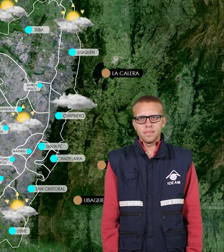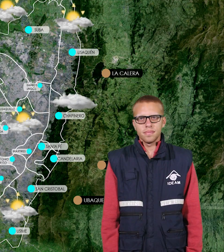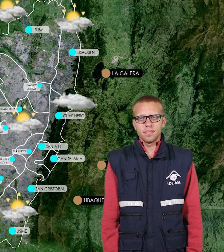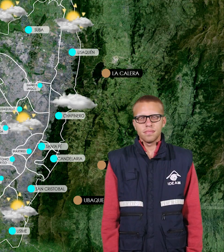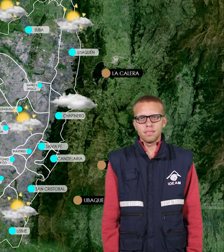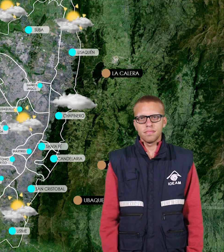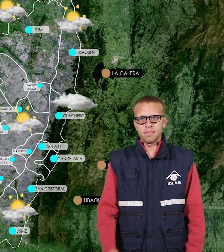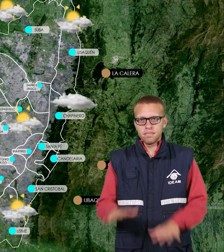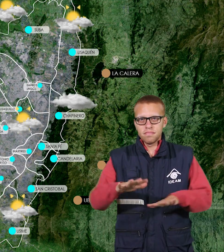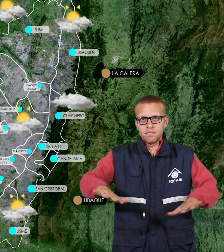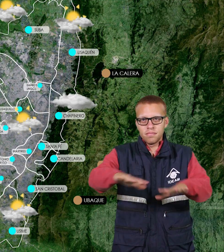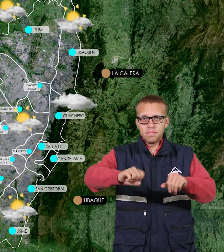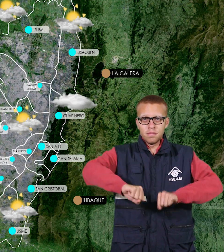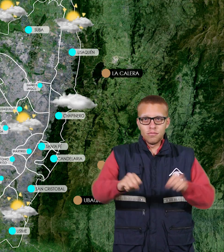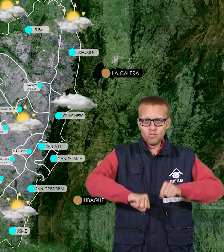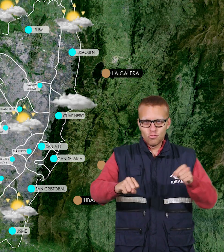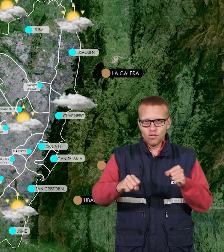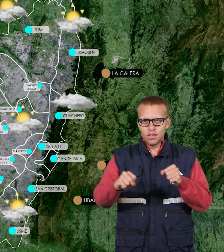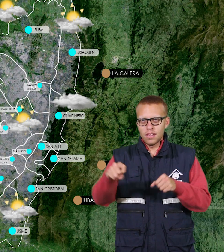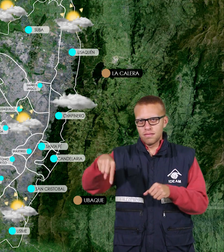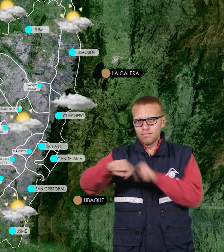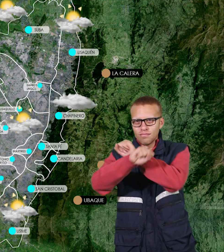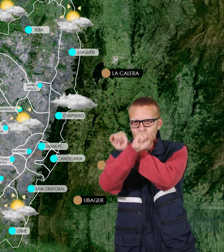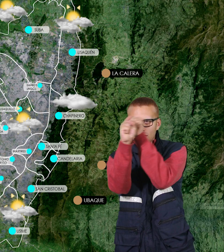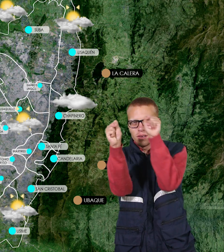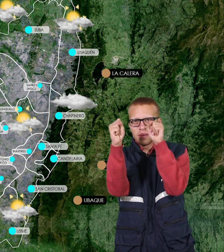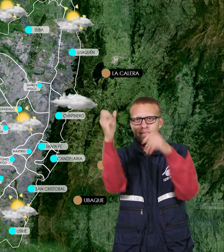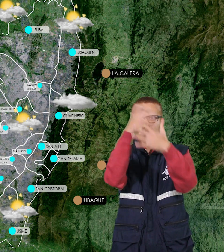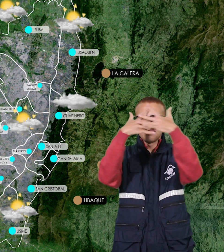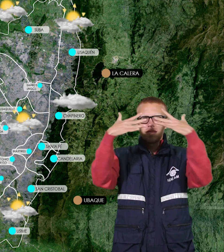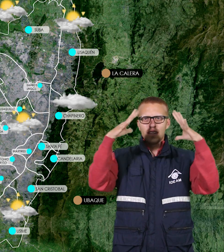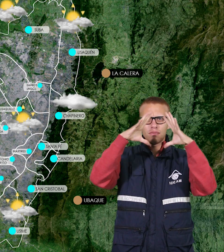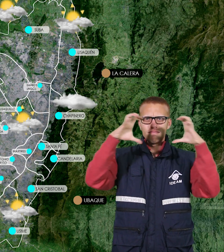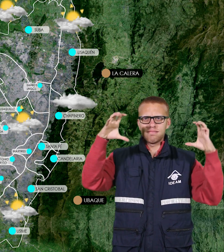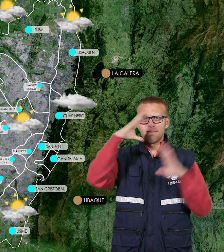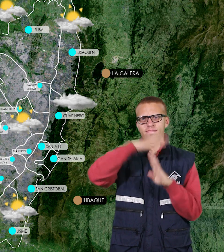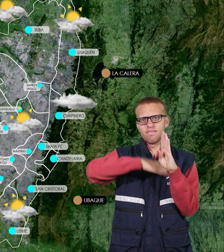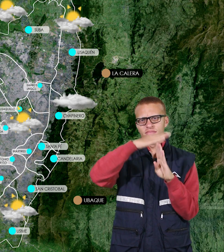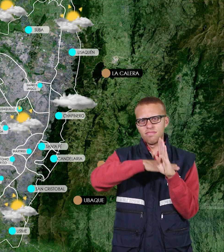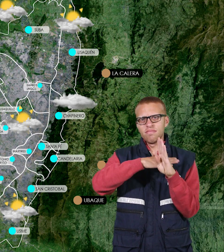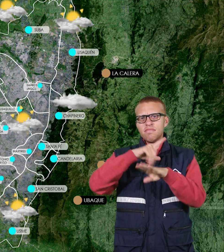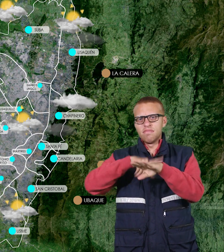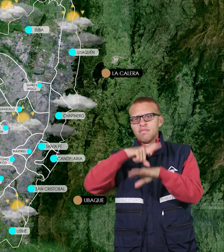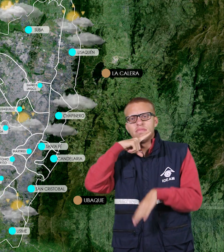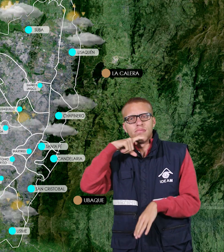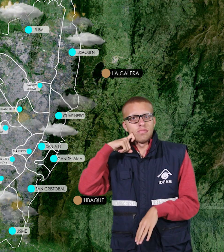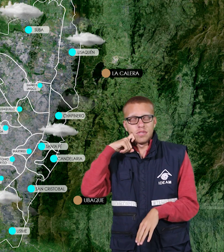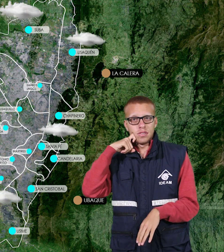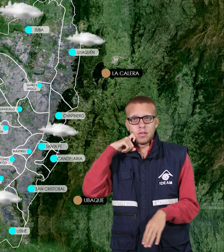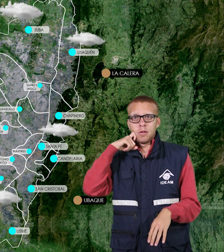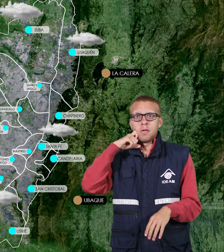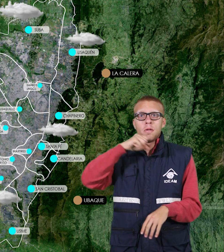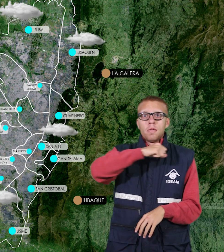Para la ciudad de Bogotá se estima que durante horas de la mañana se den condiciones de cielo entre parcial y mayormente cubierto con predominio de tiempo seco. Después